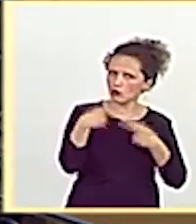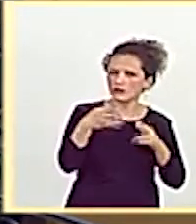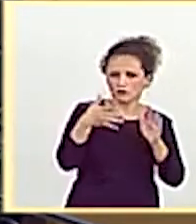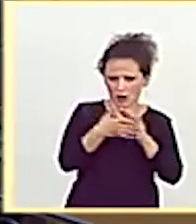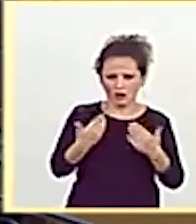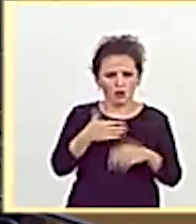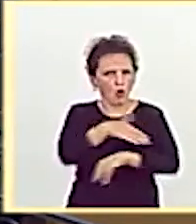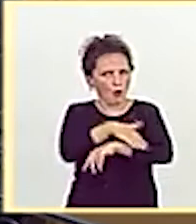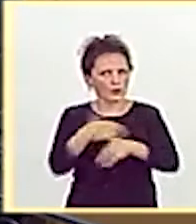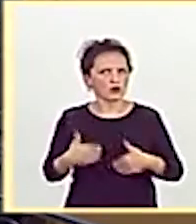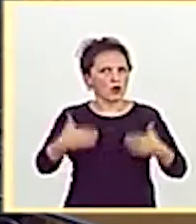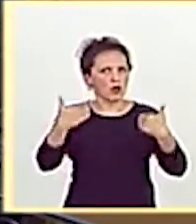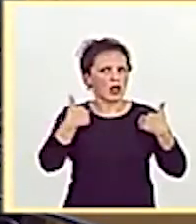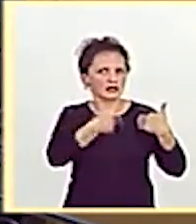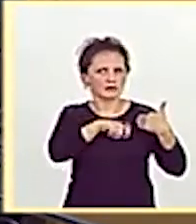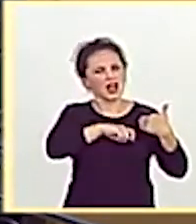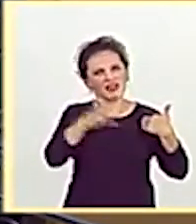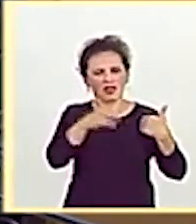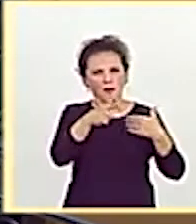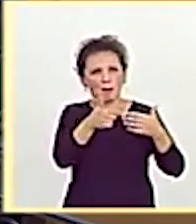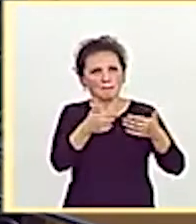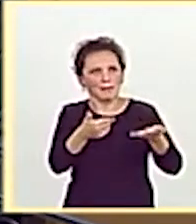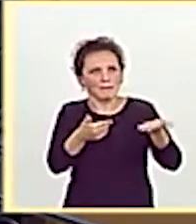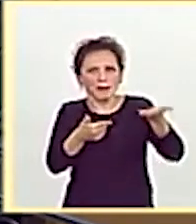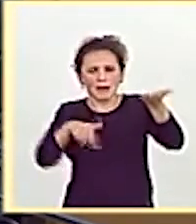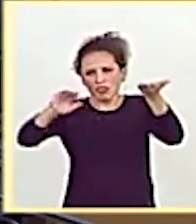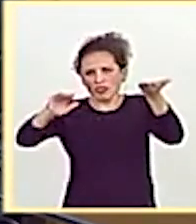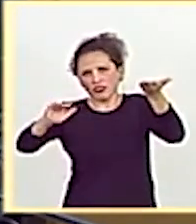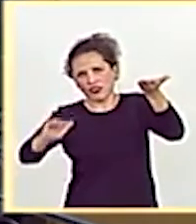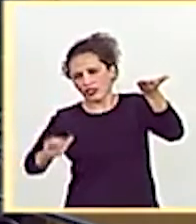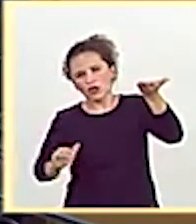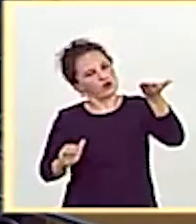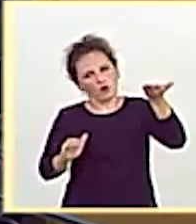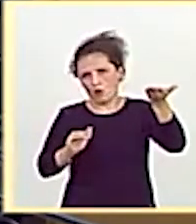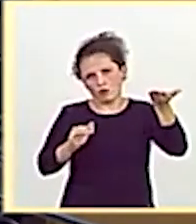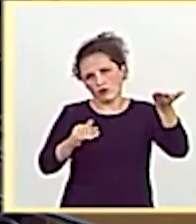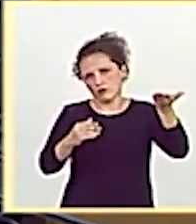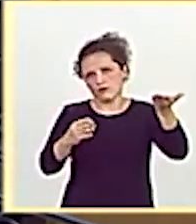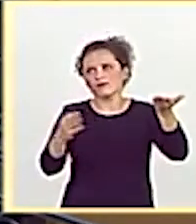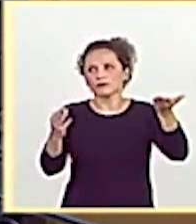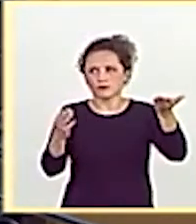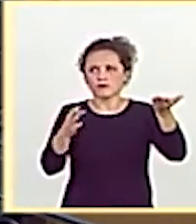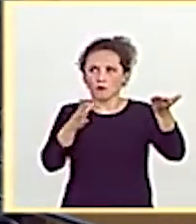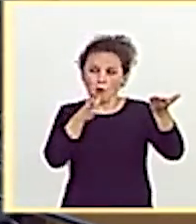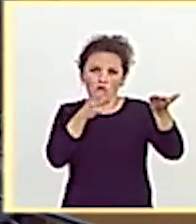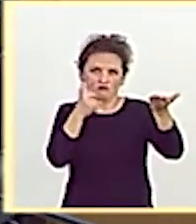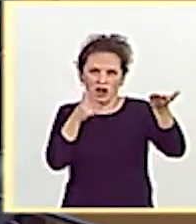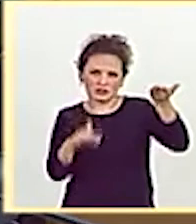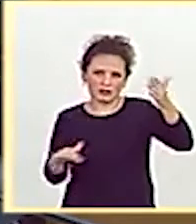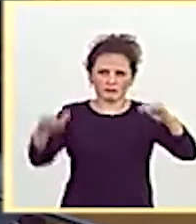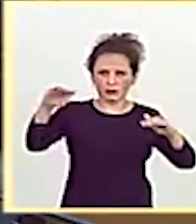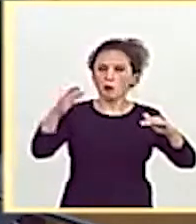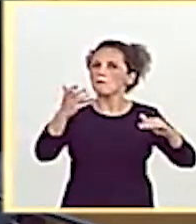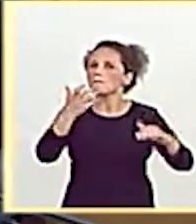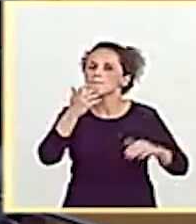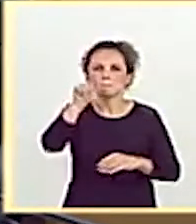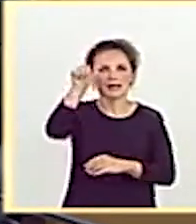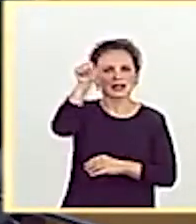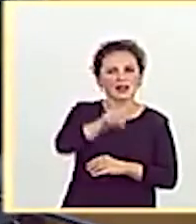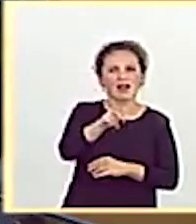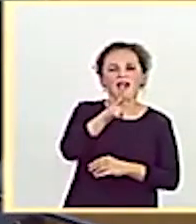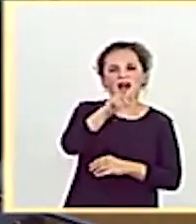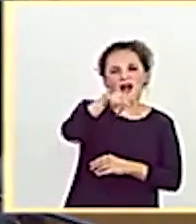español no acrecentar la desventaja competitiva que supone esta falta de transposición. Películas como Andía,